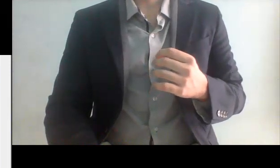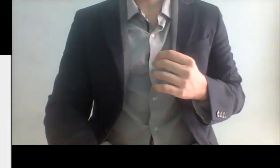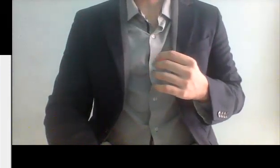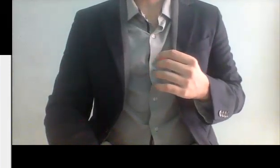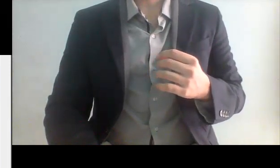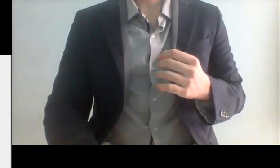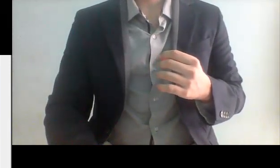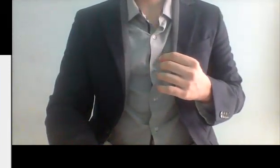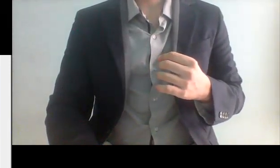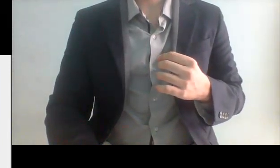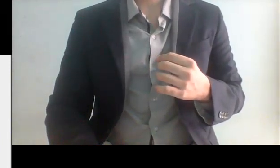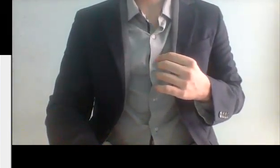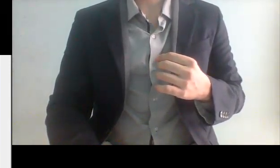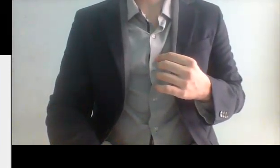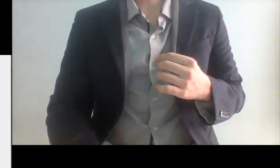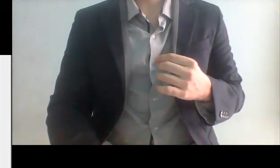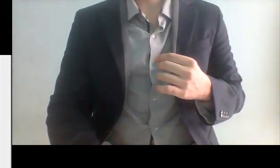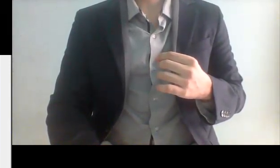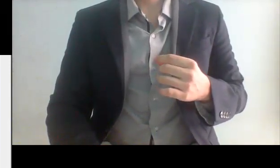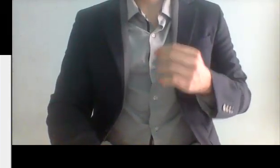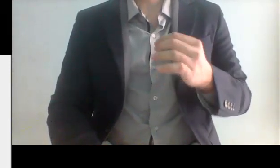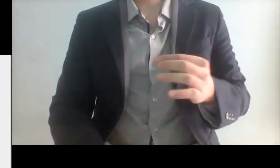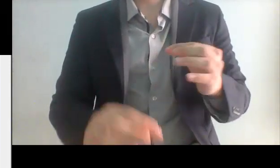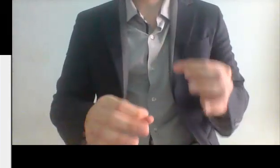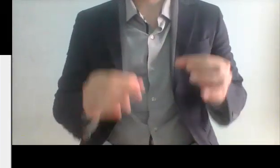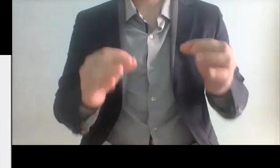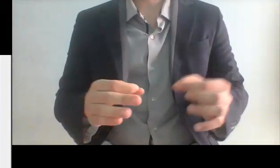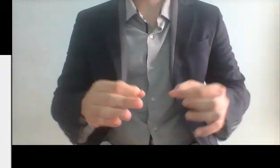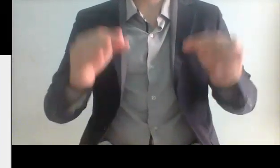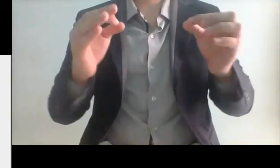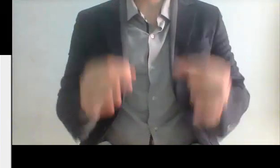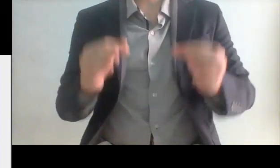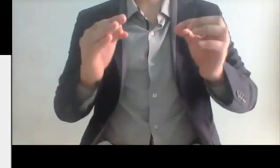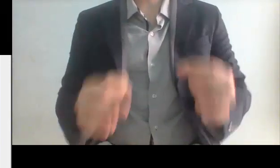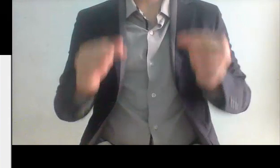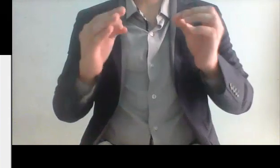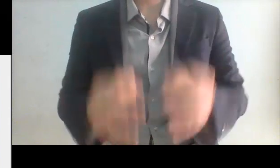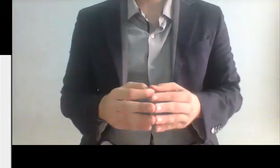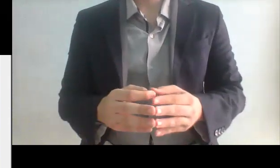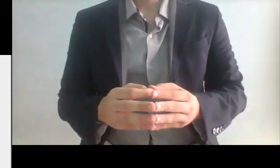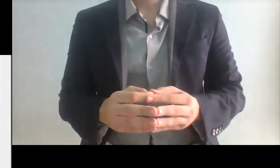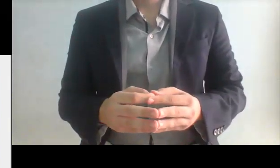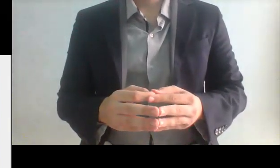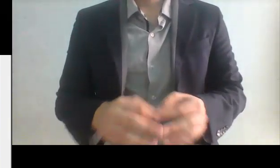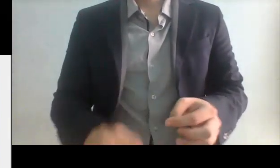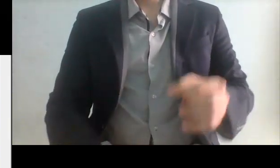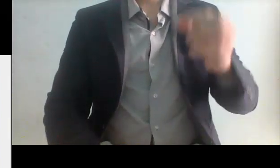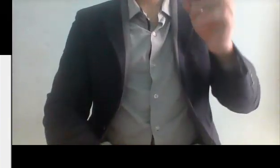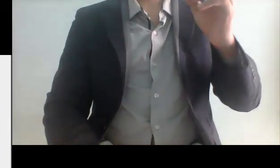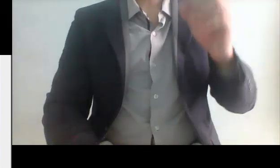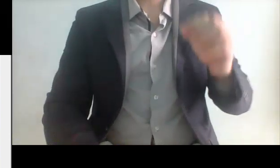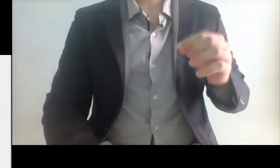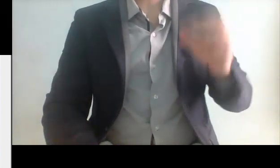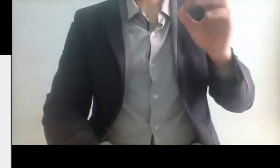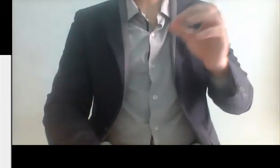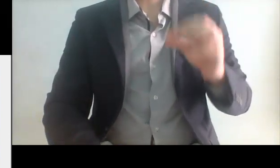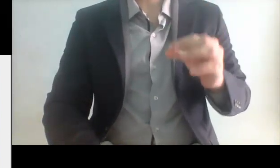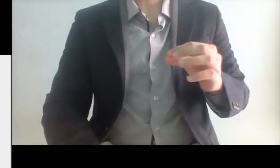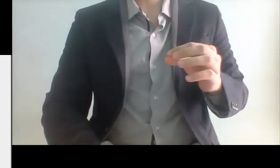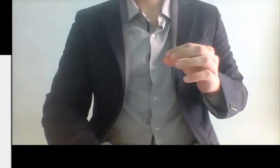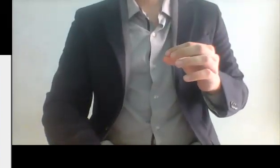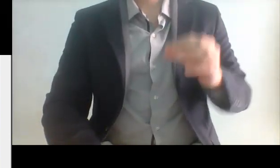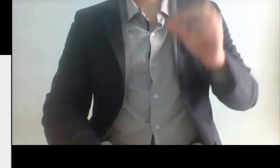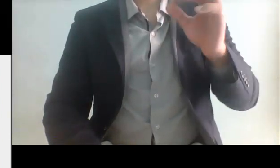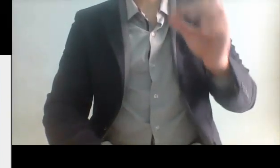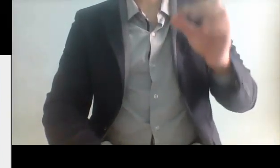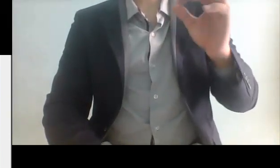la subsecretaria de la Secretaría de Hacienda y Crédito Público sabe que van por ella porque tiene cola que le pise y la excusa tonta que